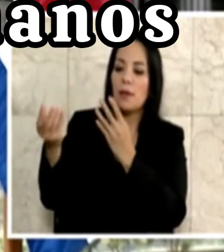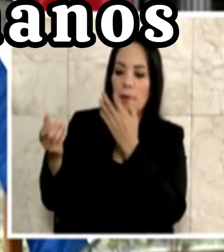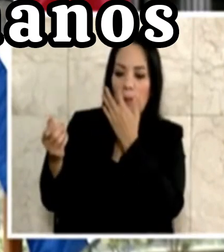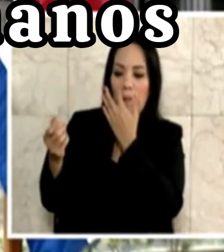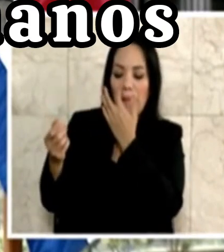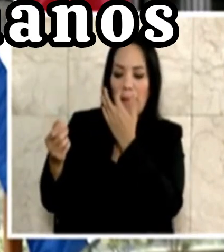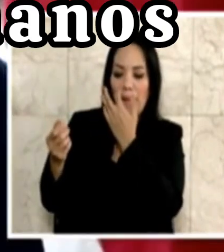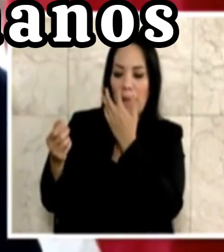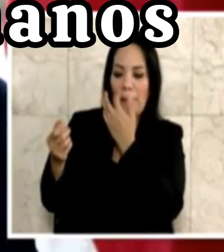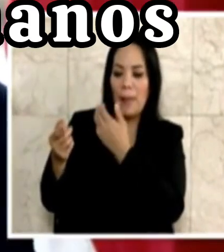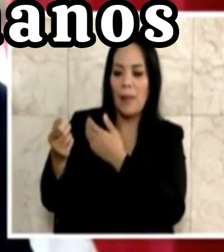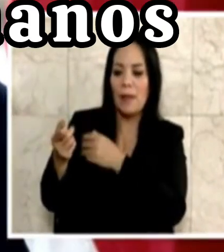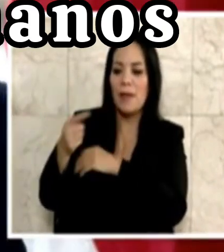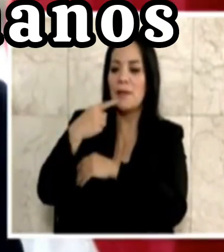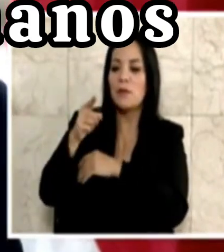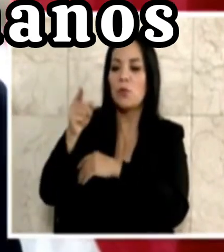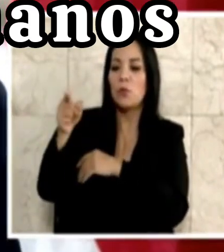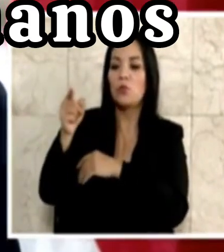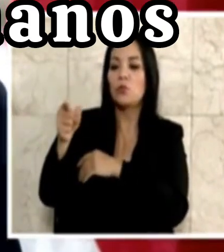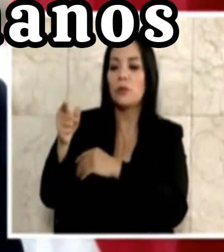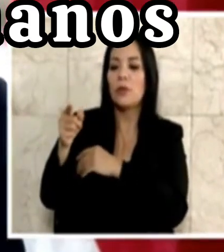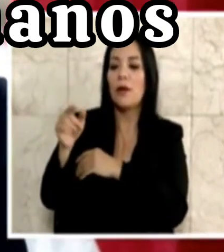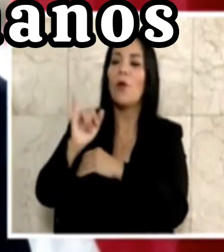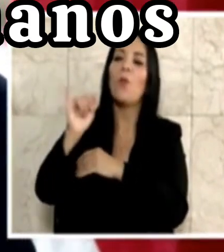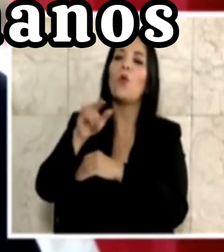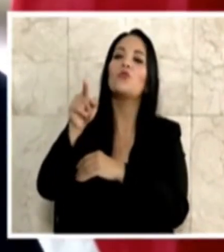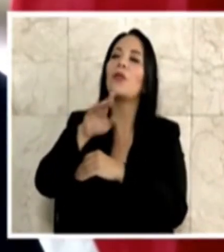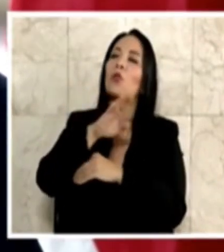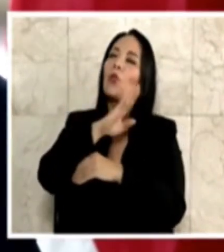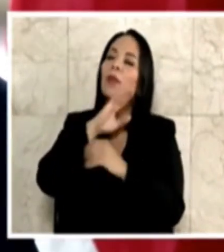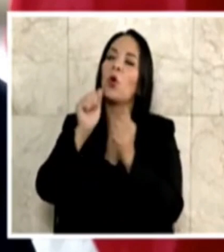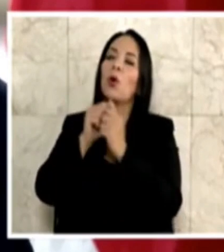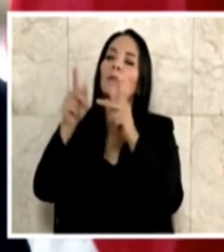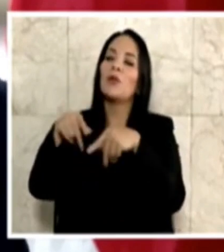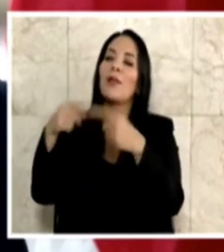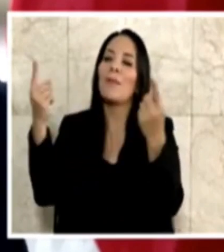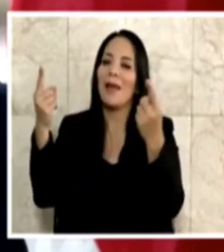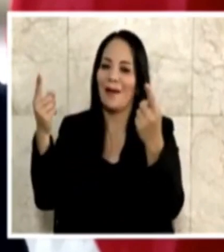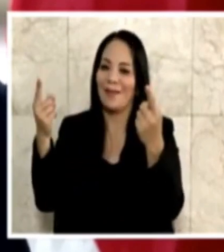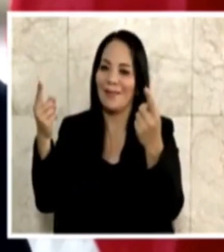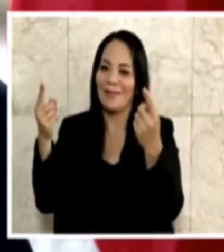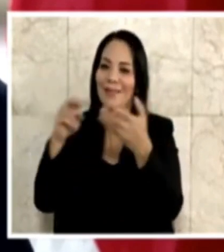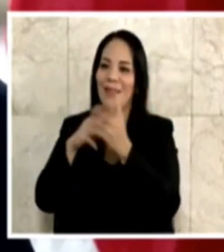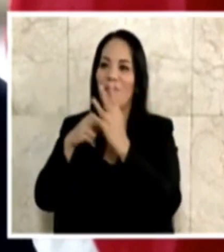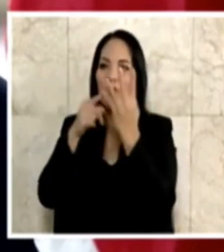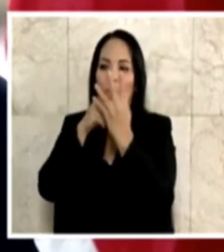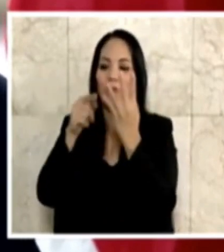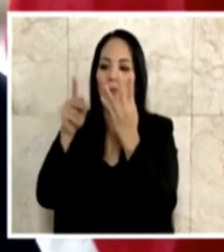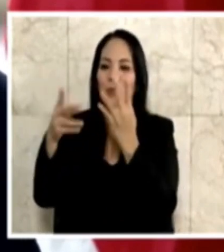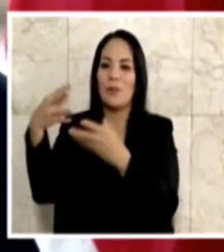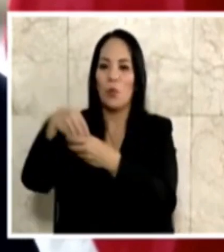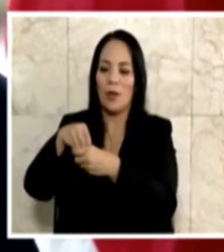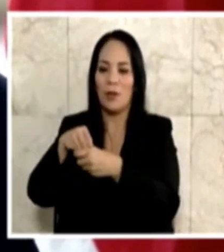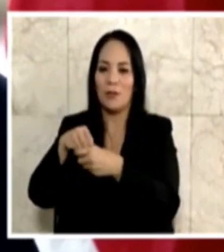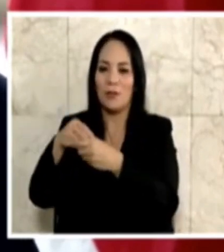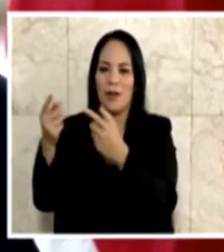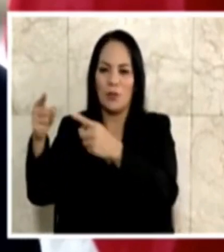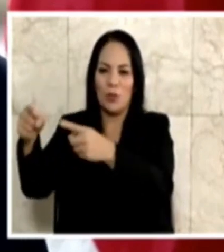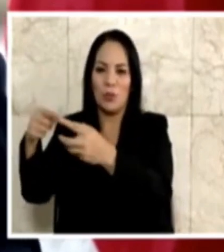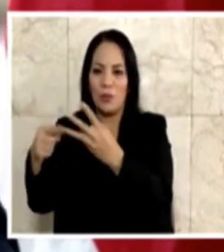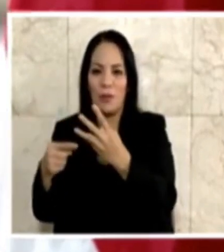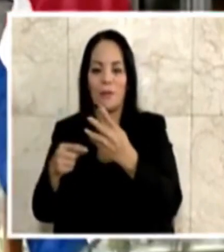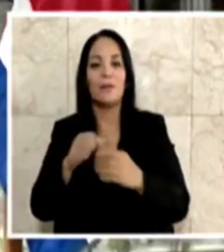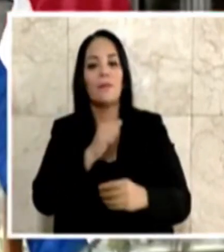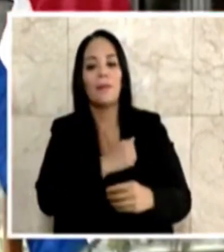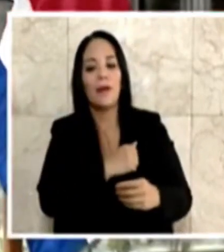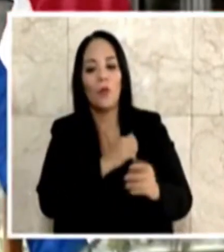usted tiene… está durmiendo con el enemigo, de que están involucrados en todos esos casos. Pues eso